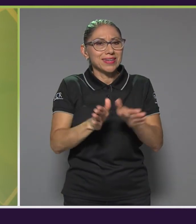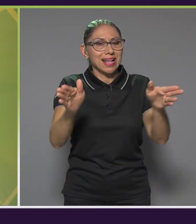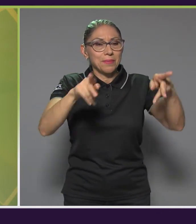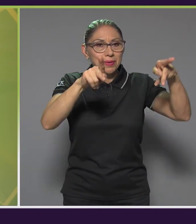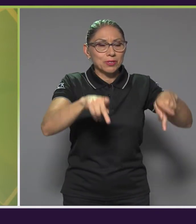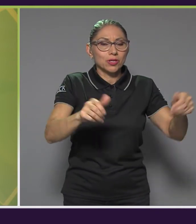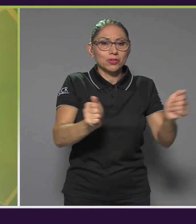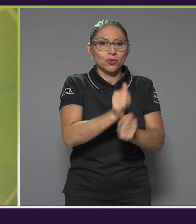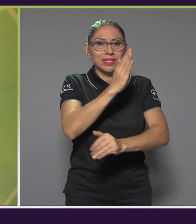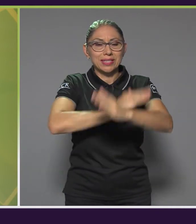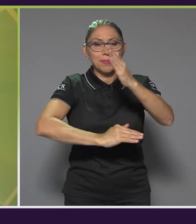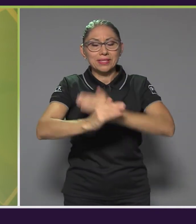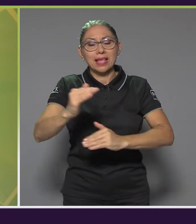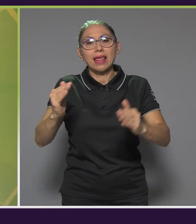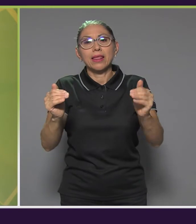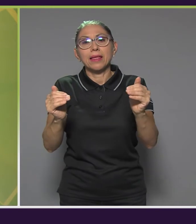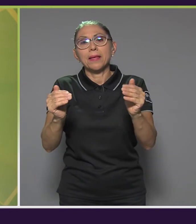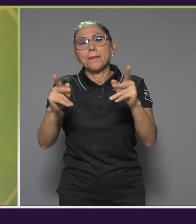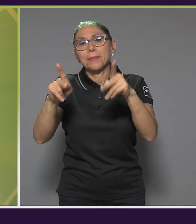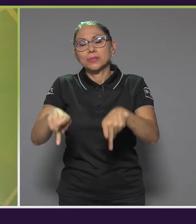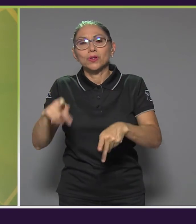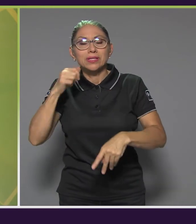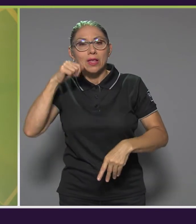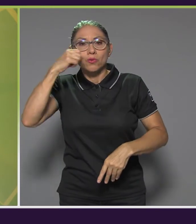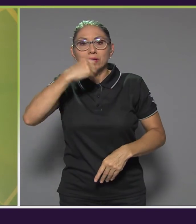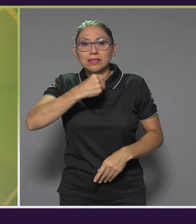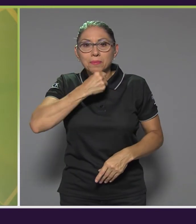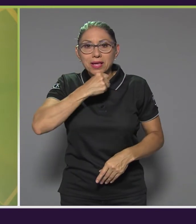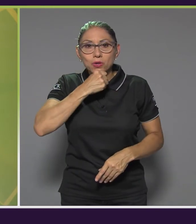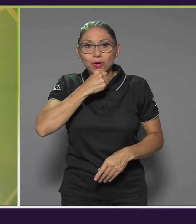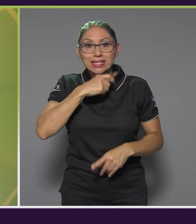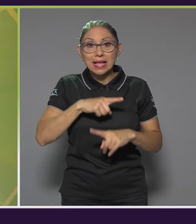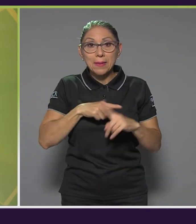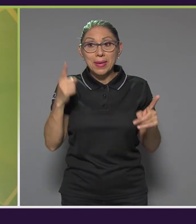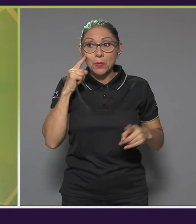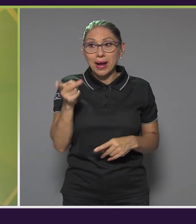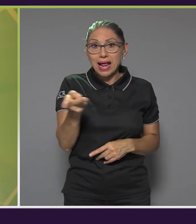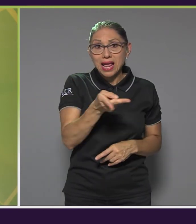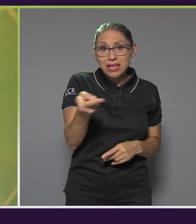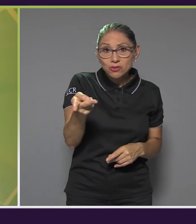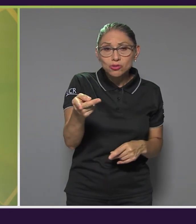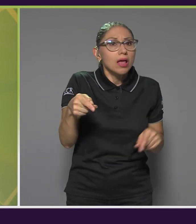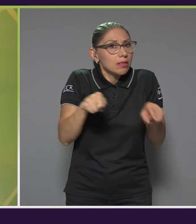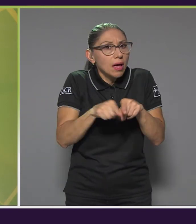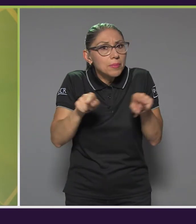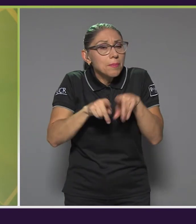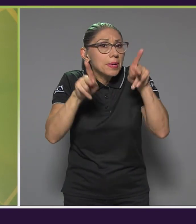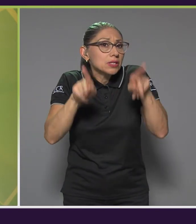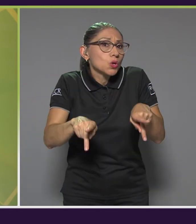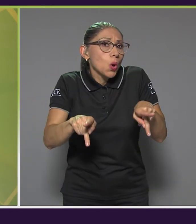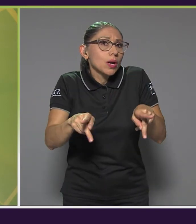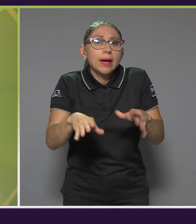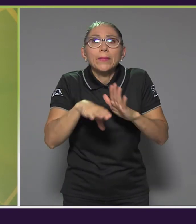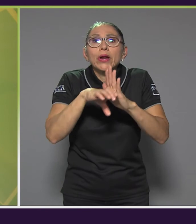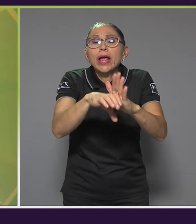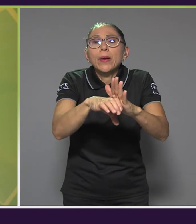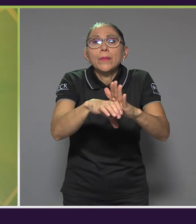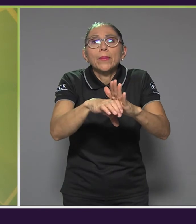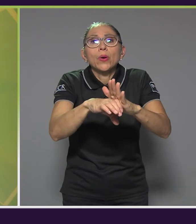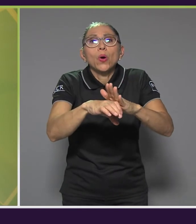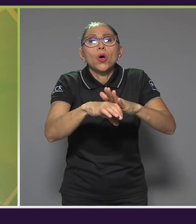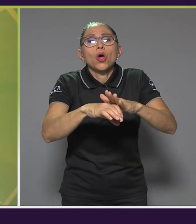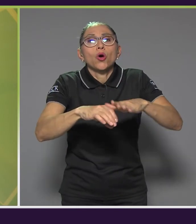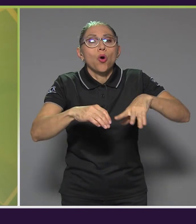personas adultos mayores, pero también para una persona que tiene una incapacidad temporal, ¿verdad? Que tiene un yeso, que está usando